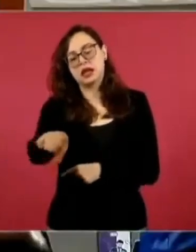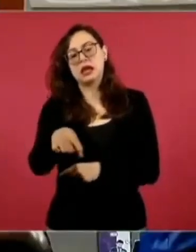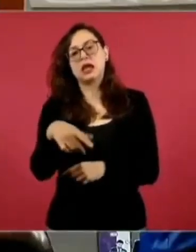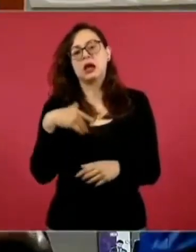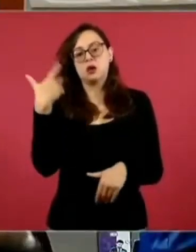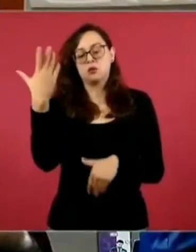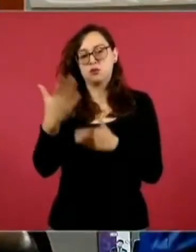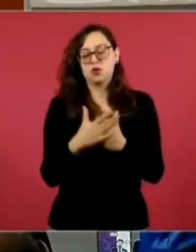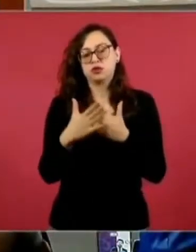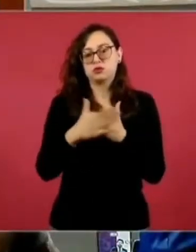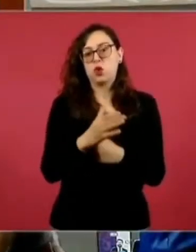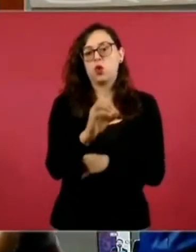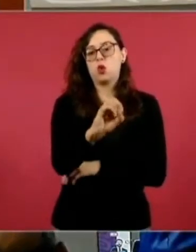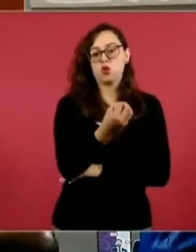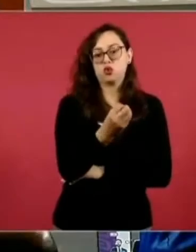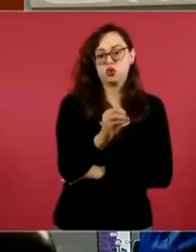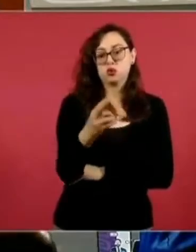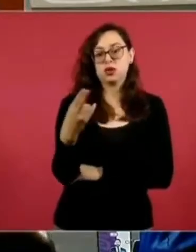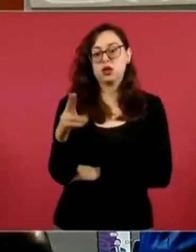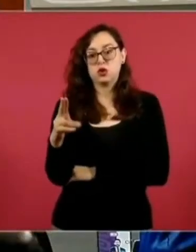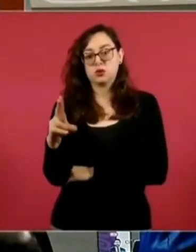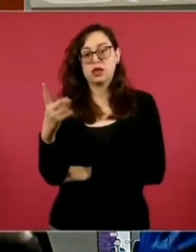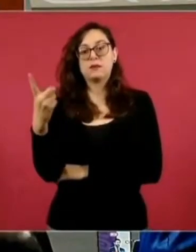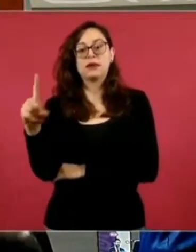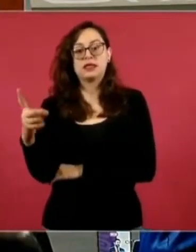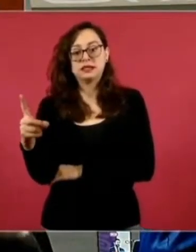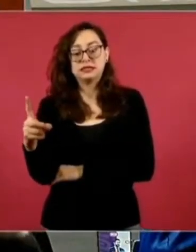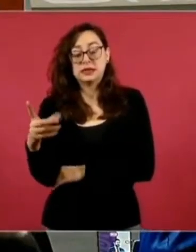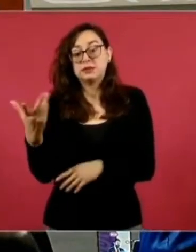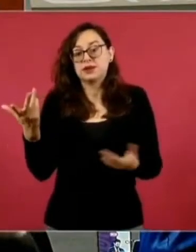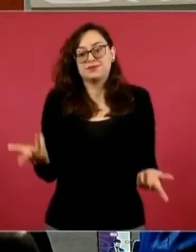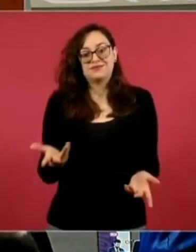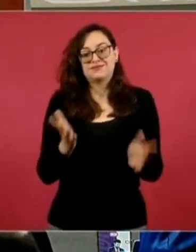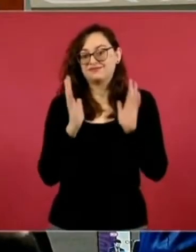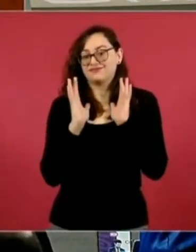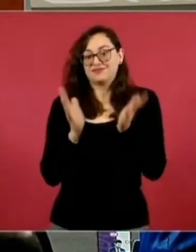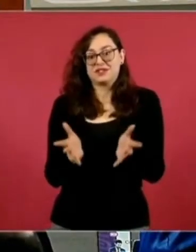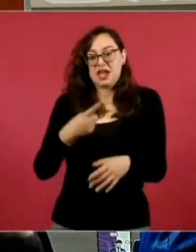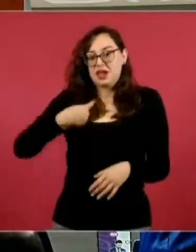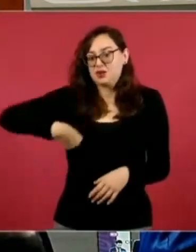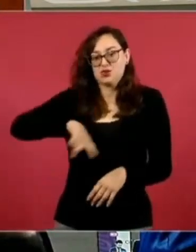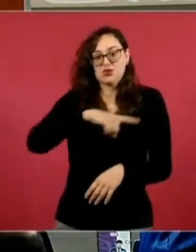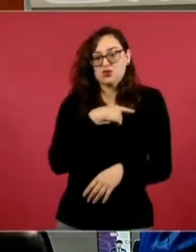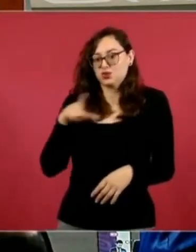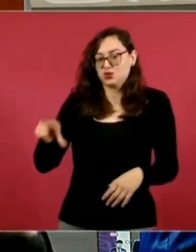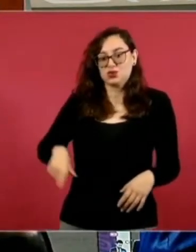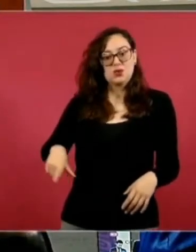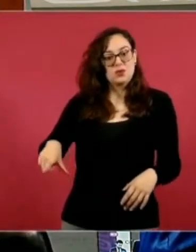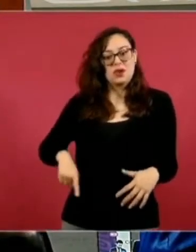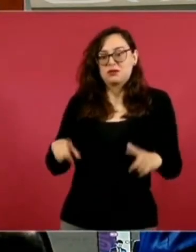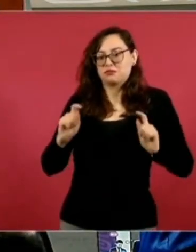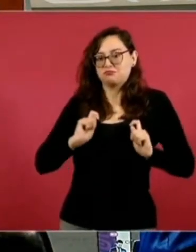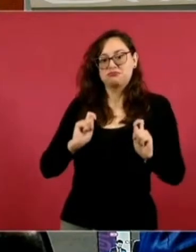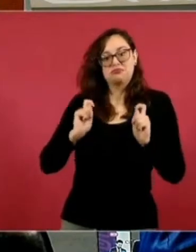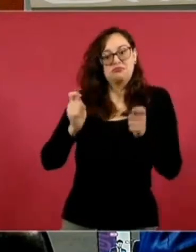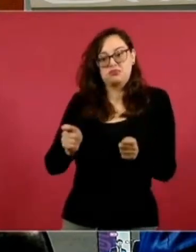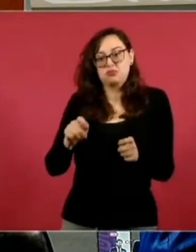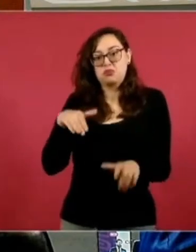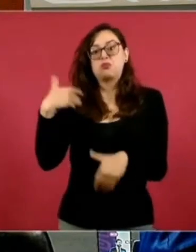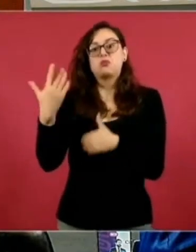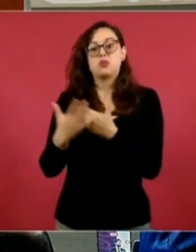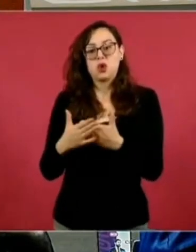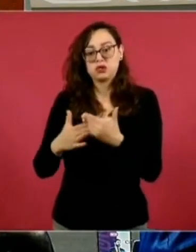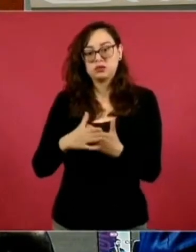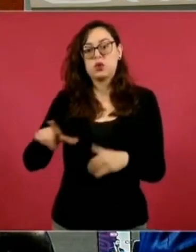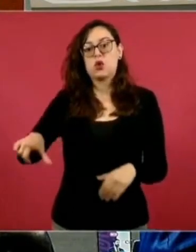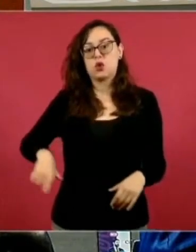siguiente administración, por lo cual no se ha emitido ninguna convocatoria al respecto de este proceso. El sindicato,